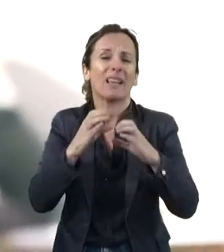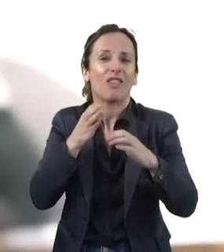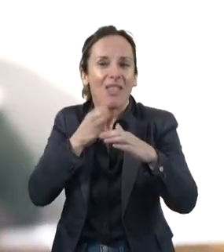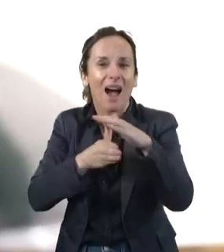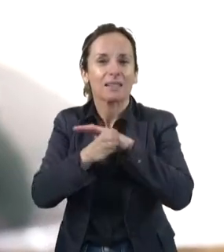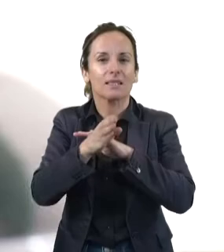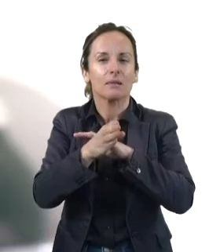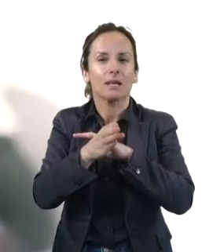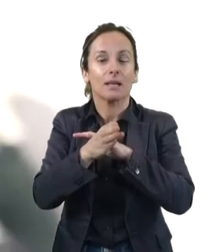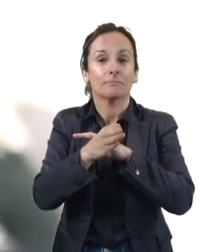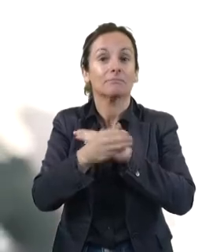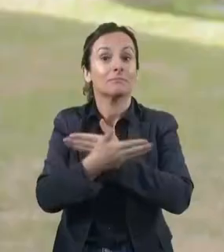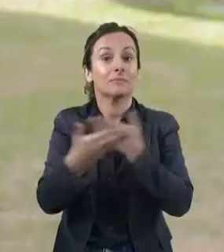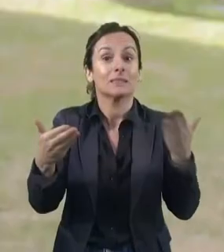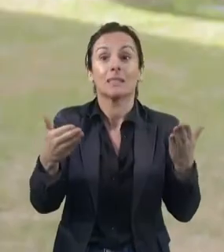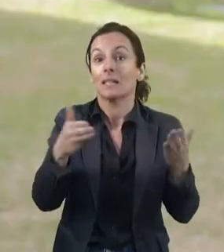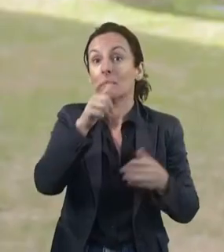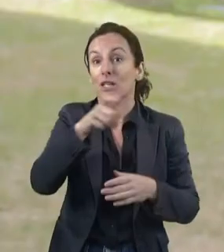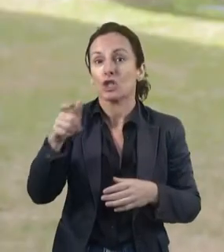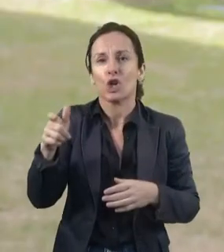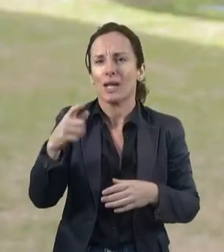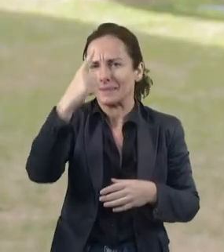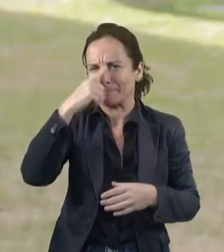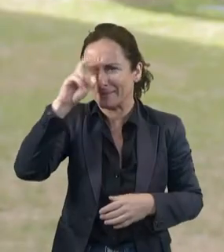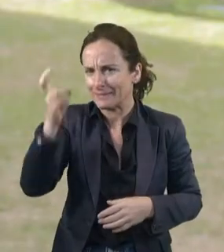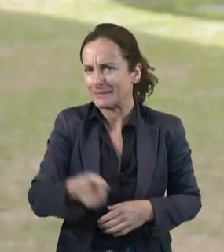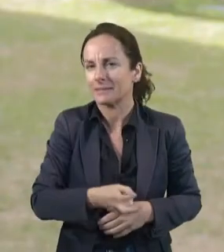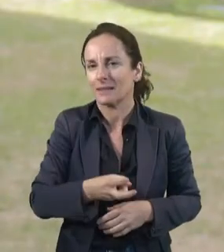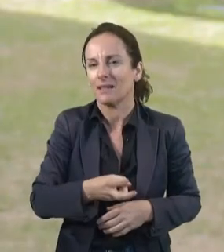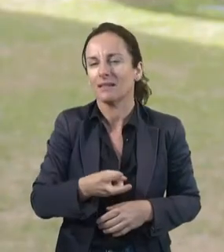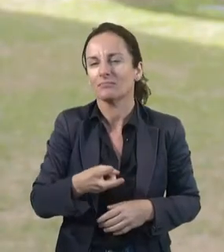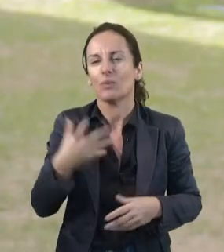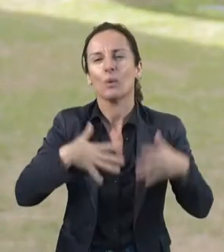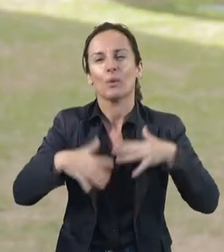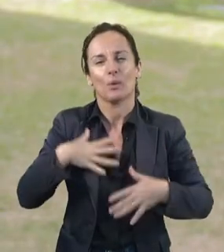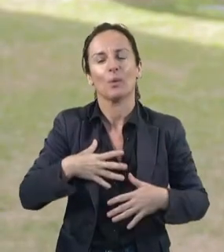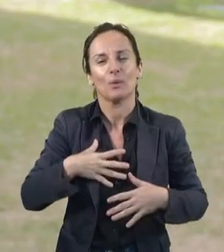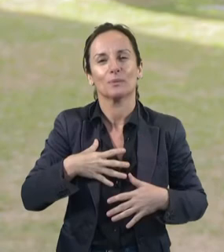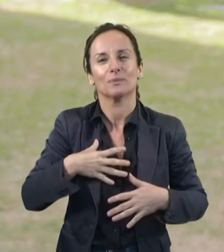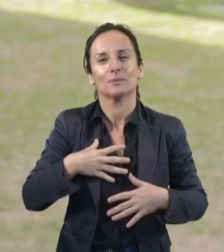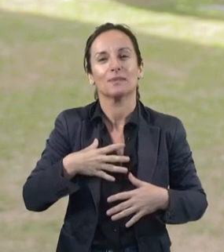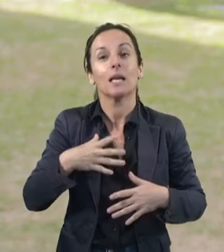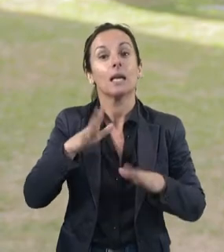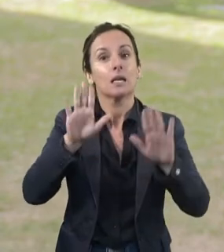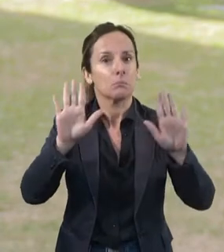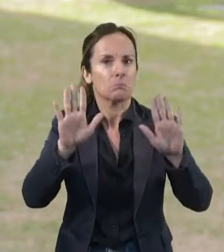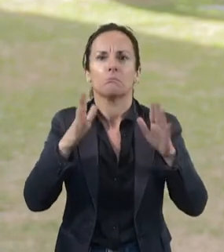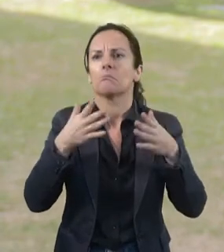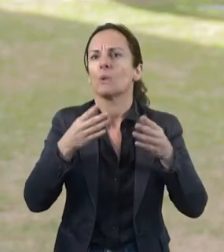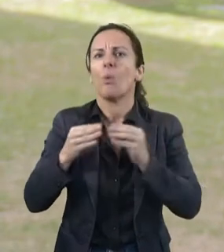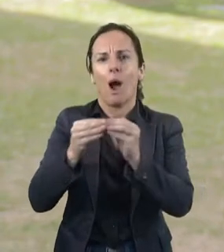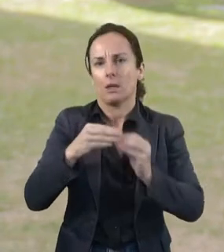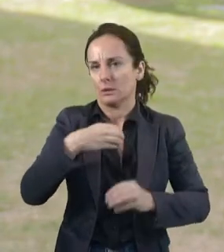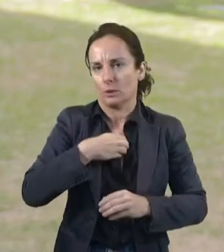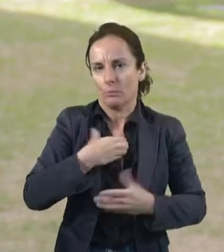accesible para todas las personas. Luego sí que es verdad que tenemos que estructurar mensajes o hacerlos con mayor o menor profundidad,